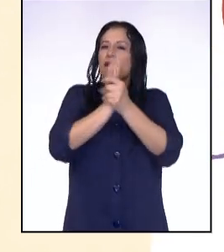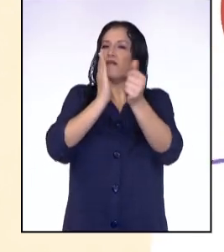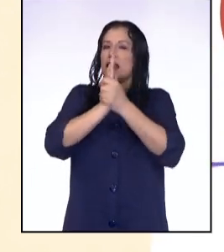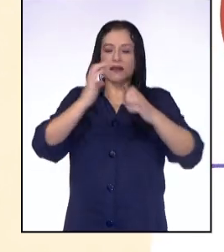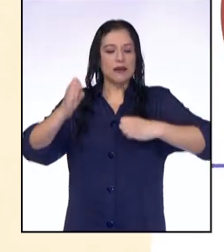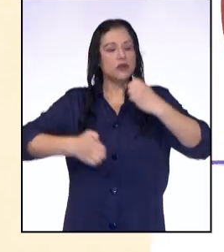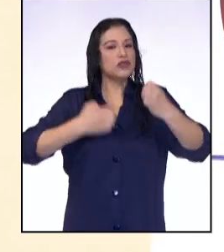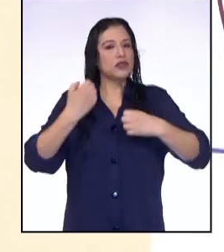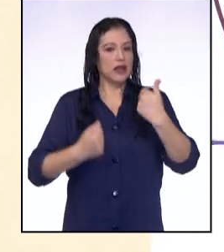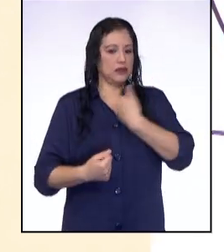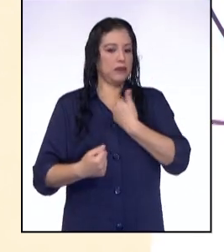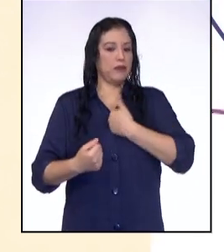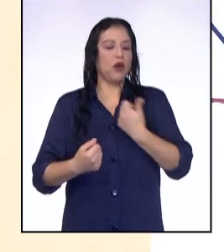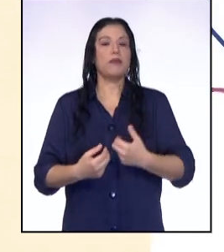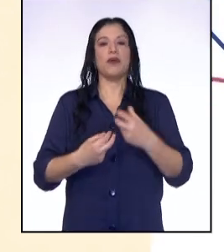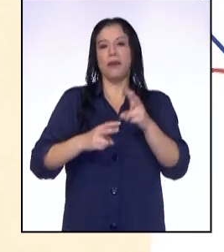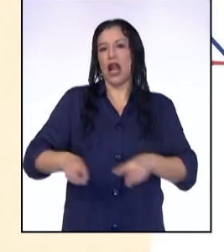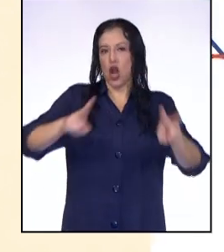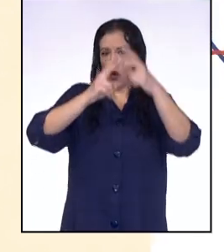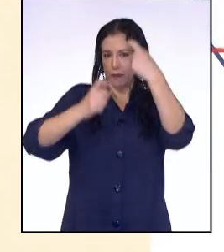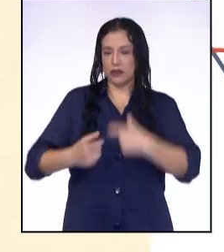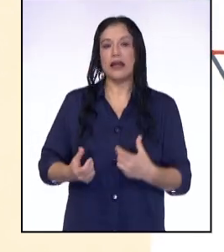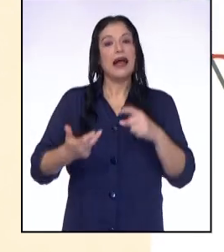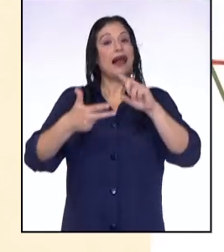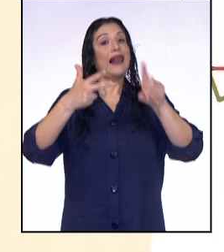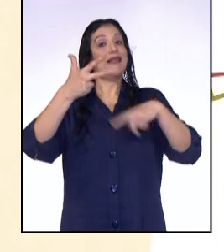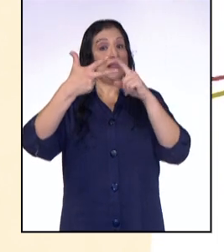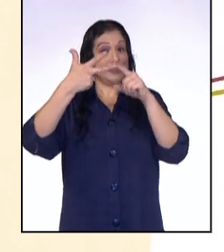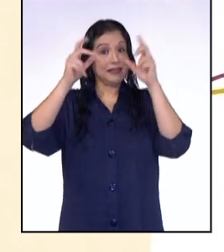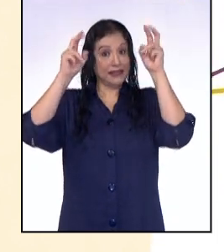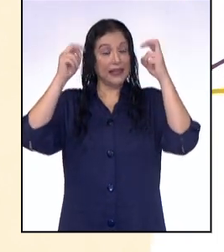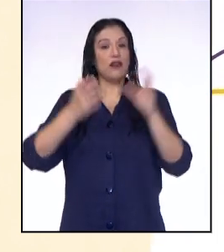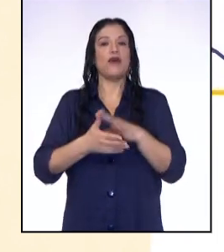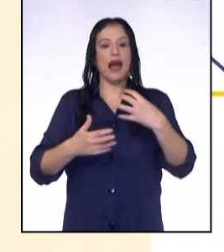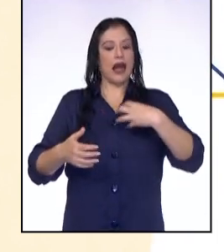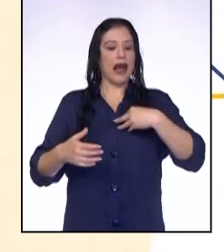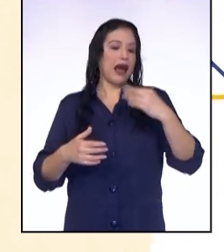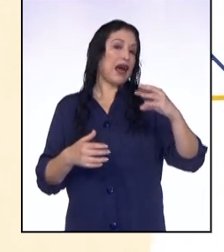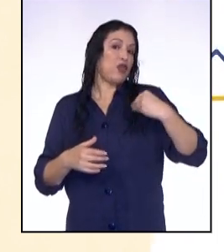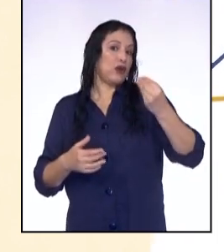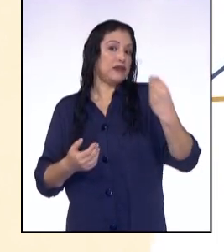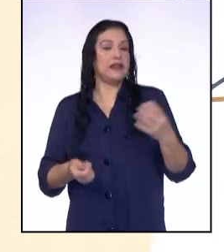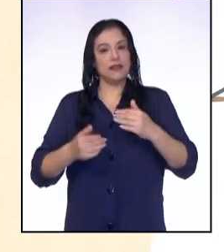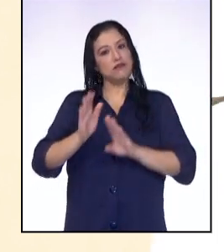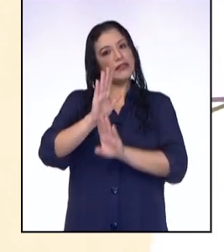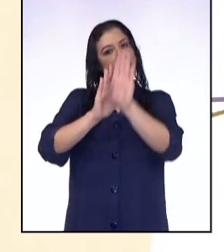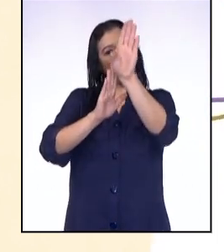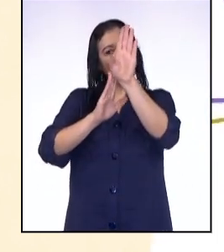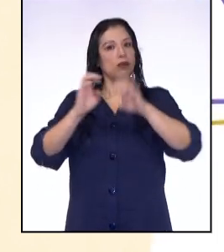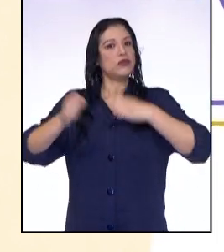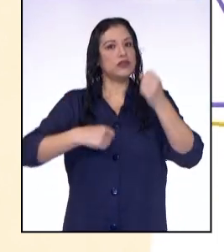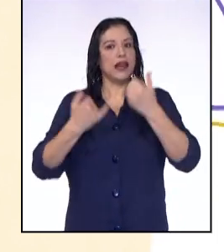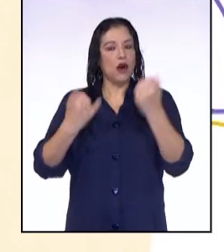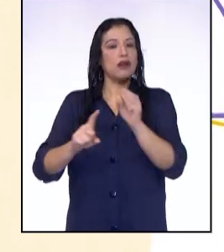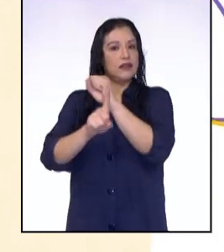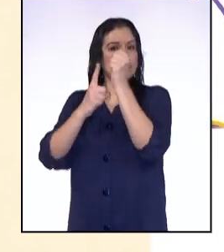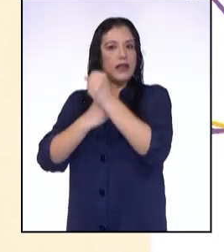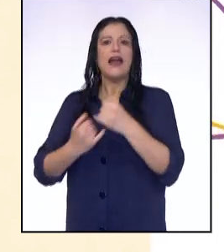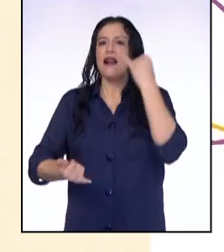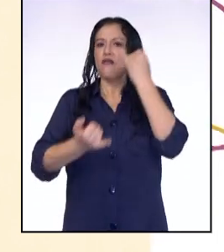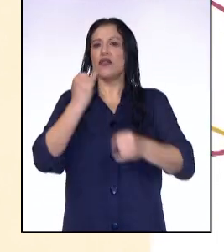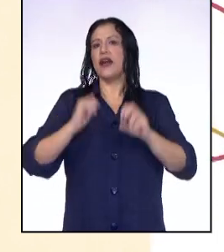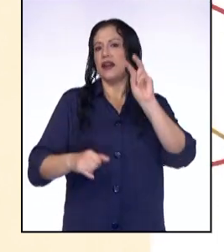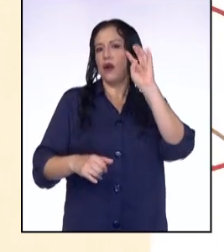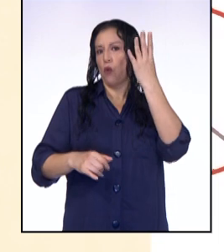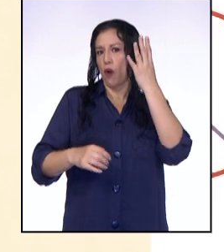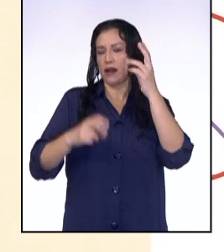emocionales y la autoestima. La tercera lectura fue la adolescencia y el desarrollo emocional en la sociedad actual. Y finalmente, en